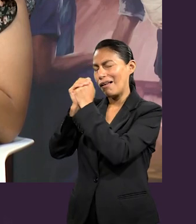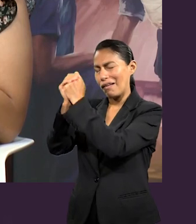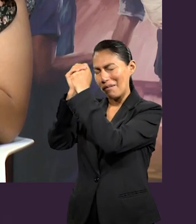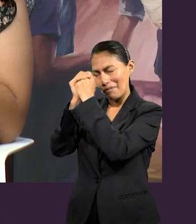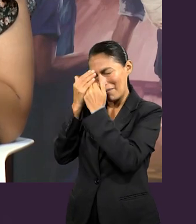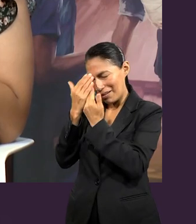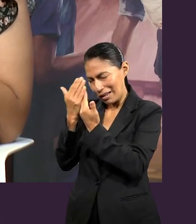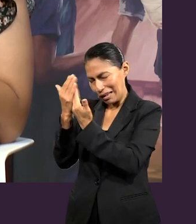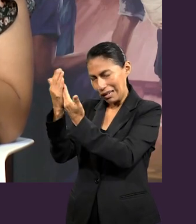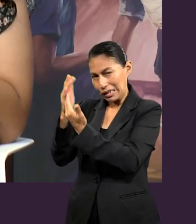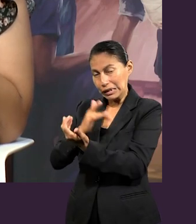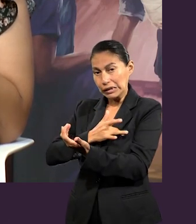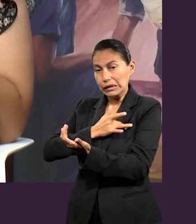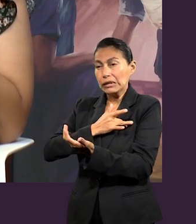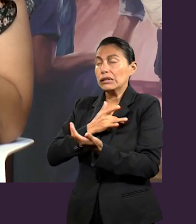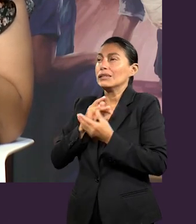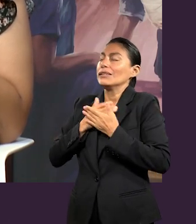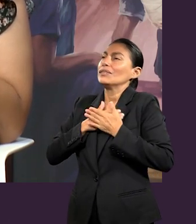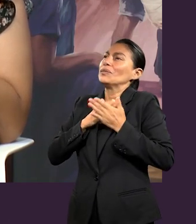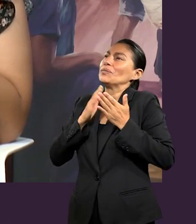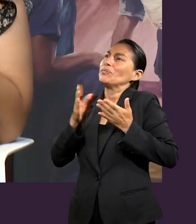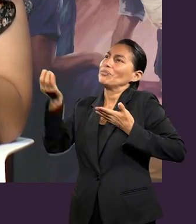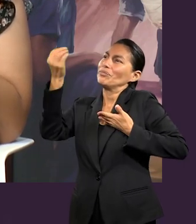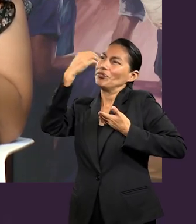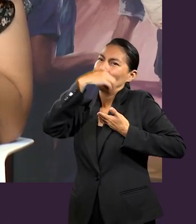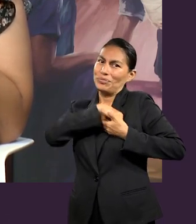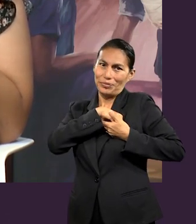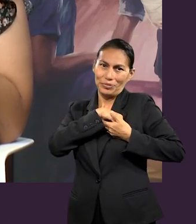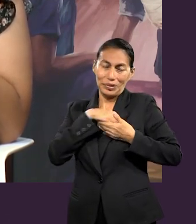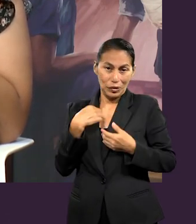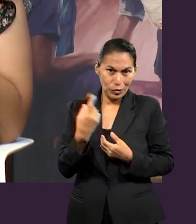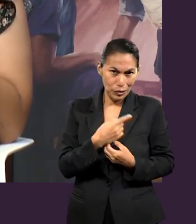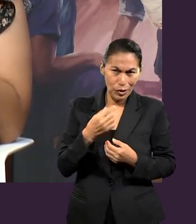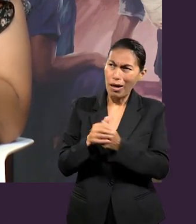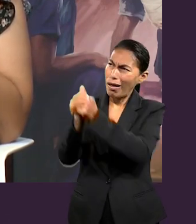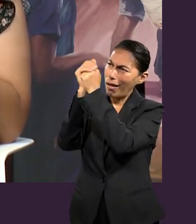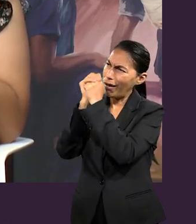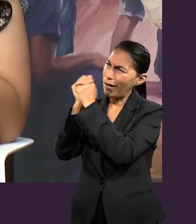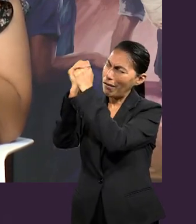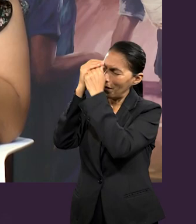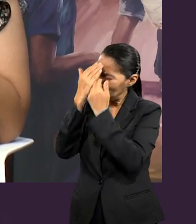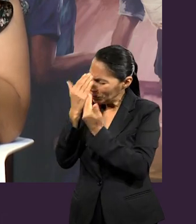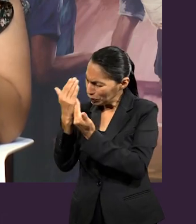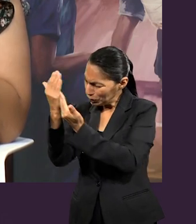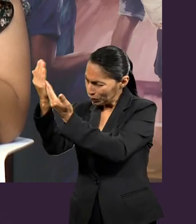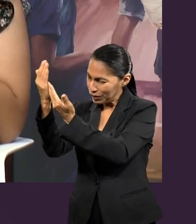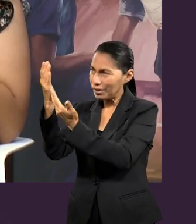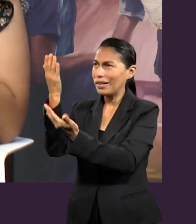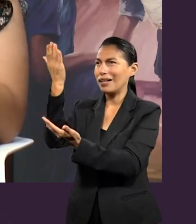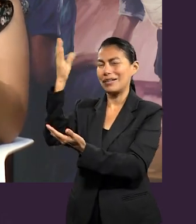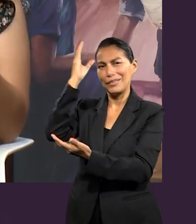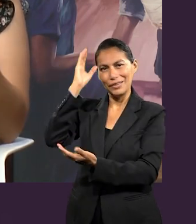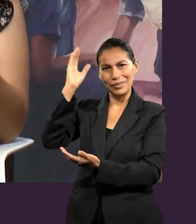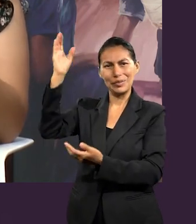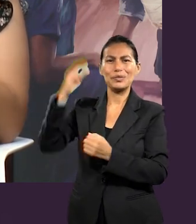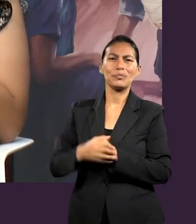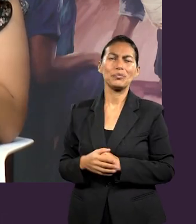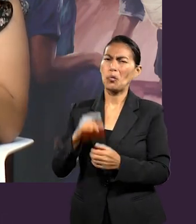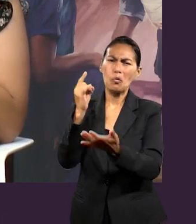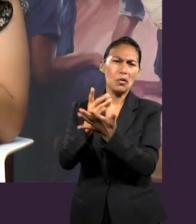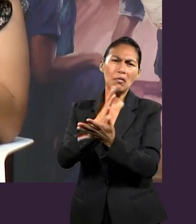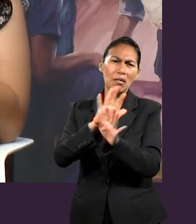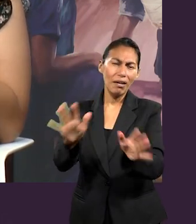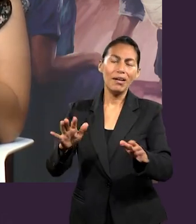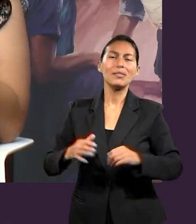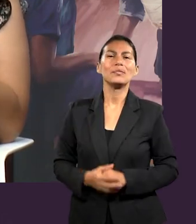La lección nos hace la referencia a una vida de alabanza y adoración en y para Cristo. Es lo único que tenemos